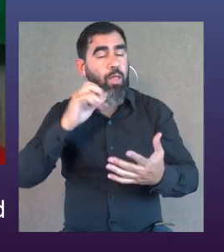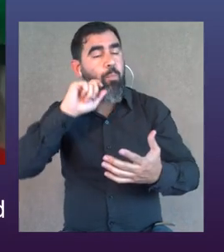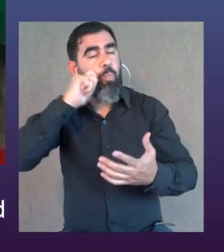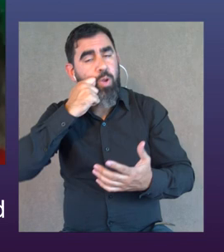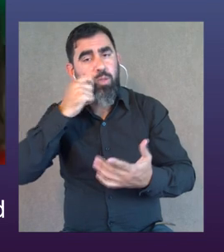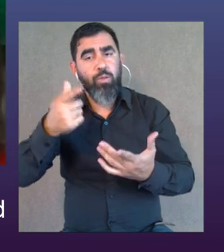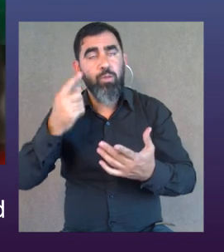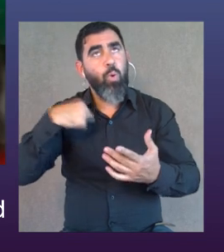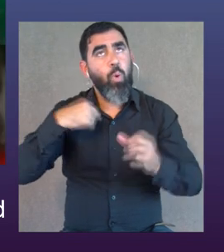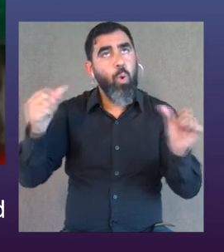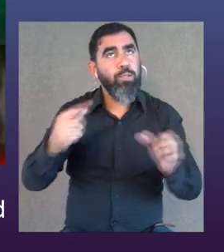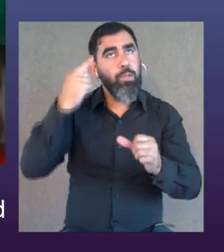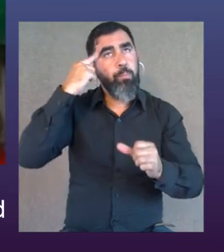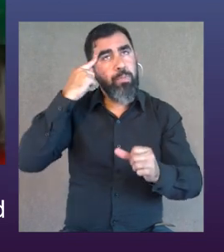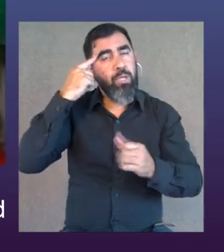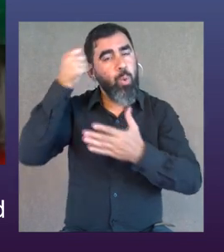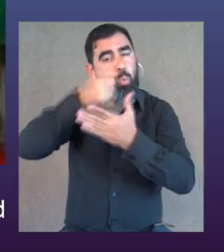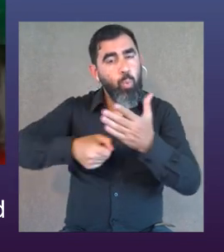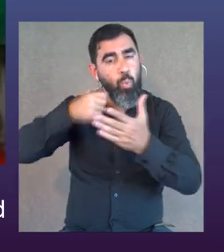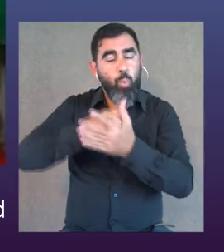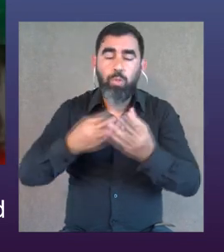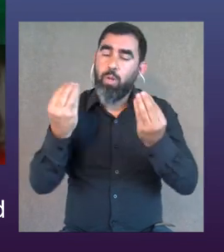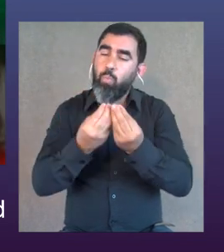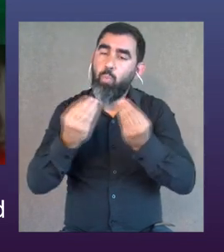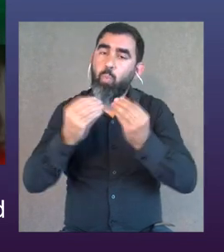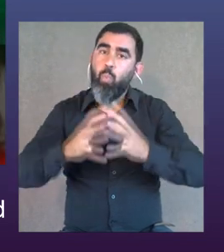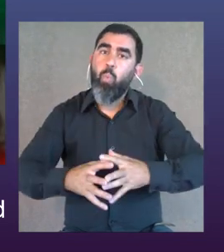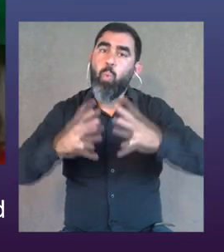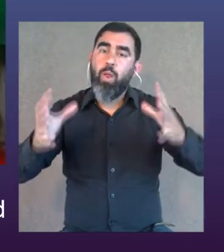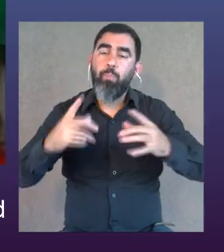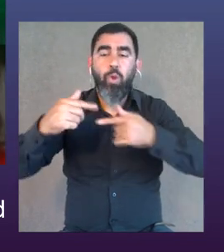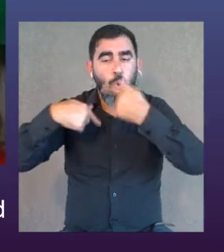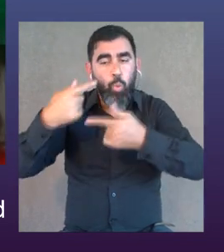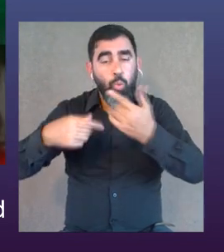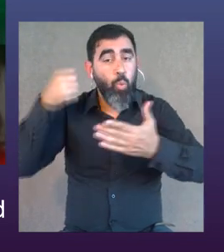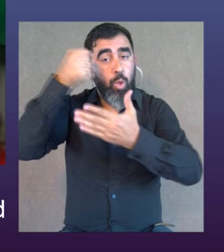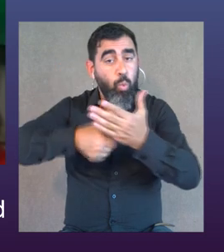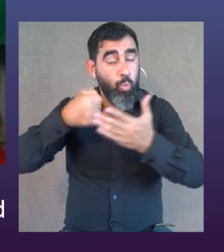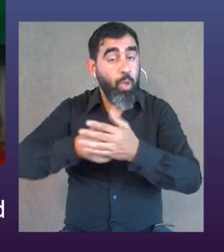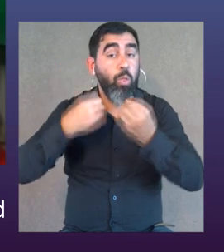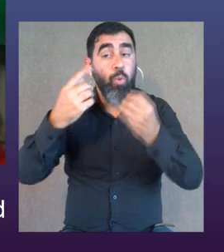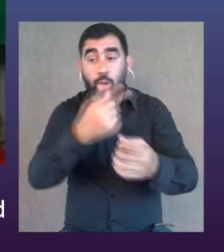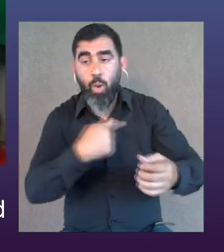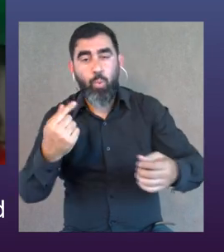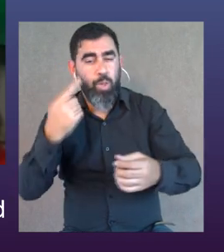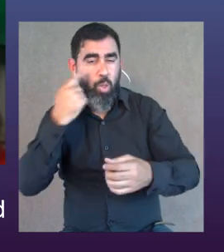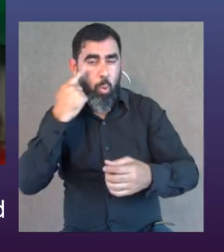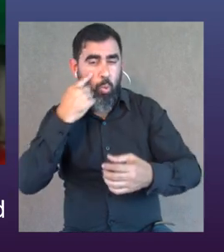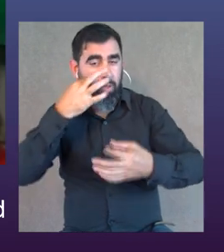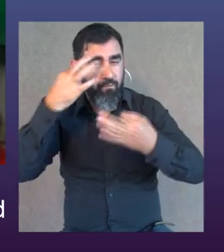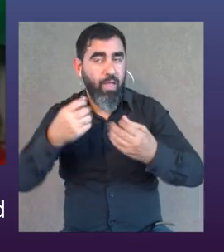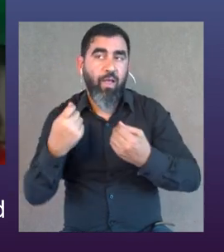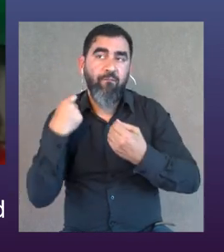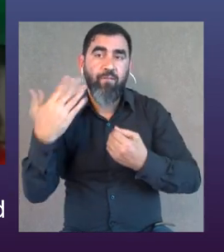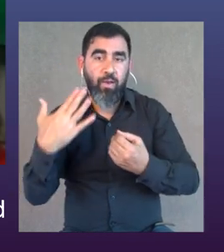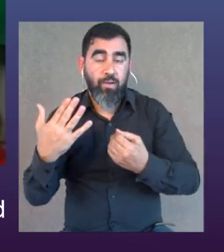es enriquecedor nos hace pensar es una lucha enorme pero sigan adelante porque realmente ustedes más que